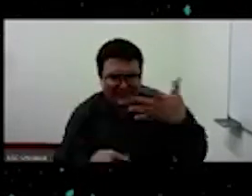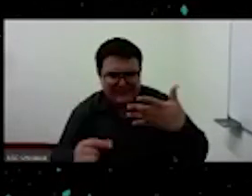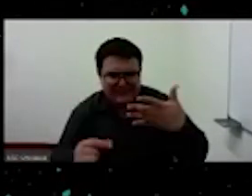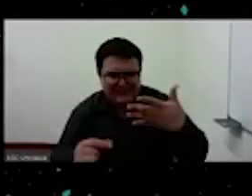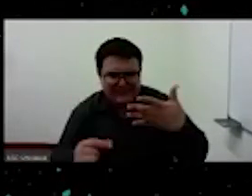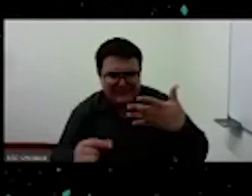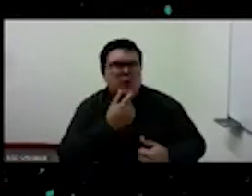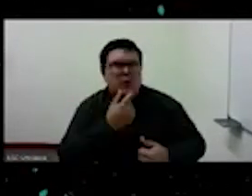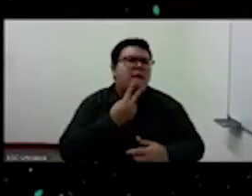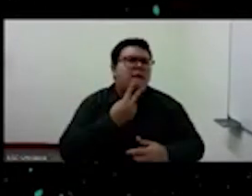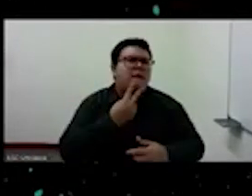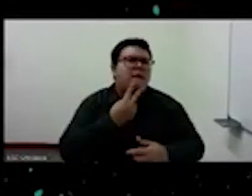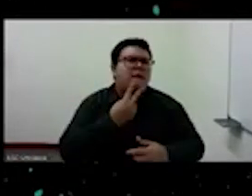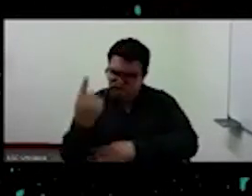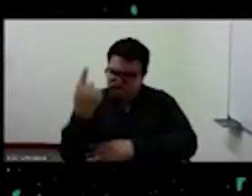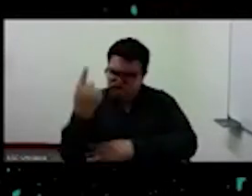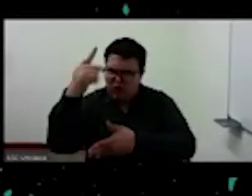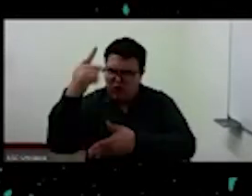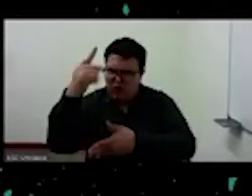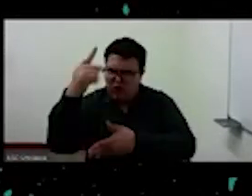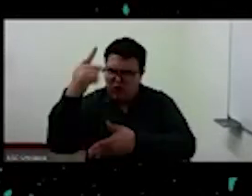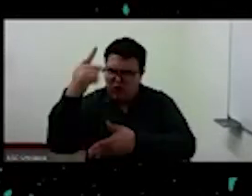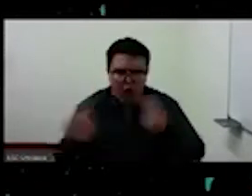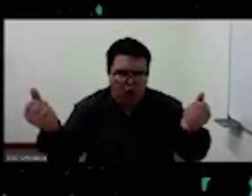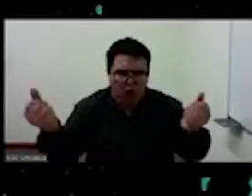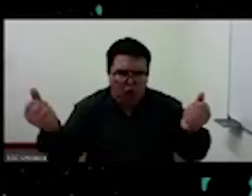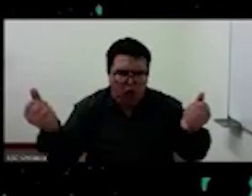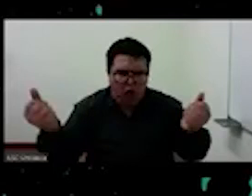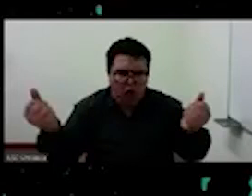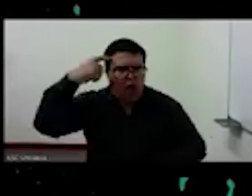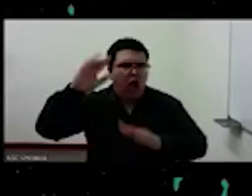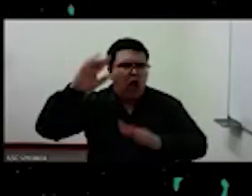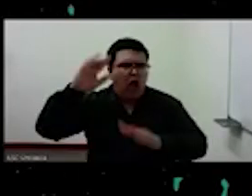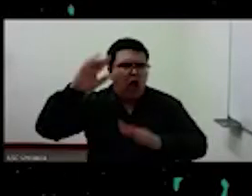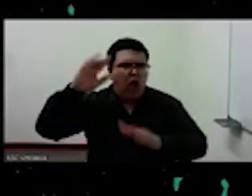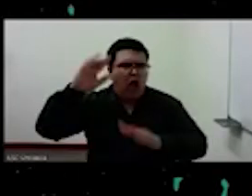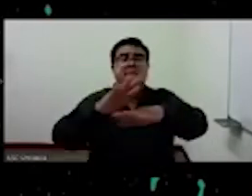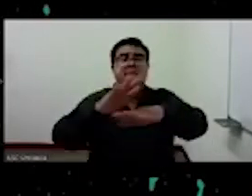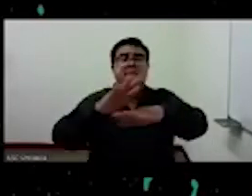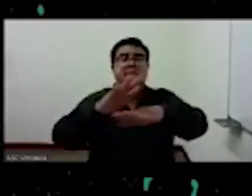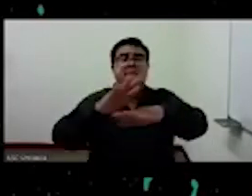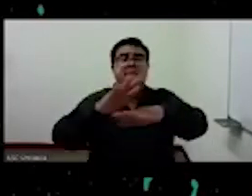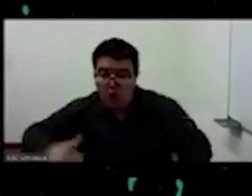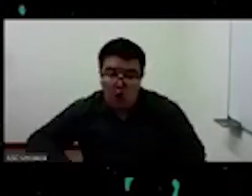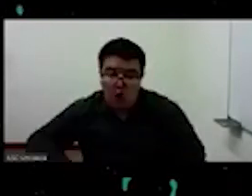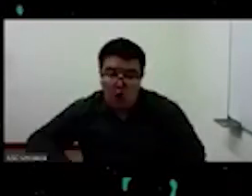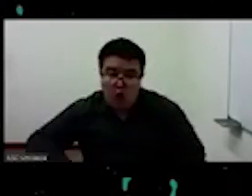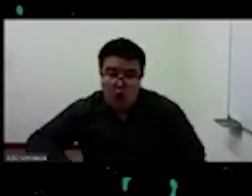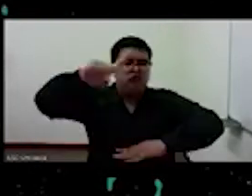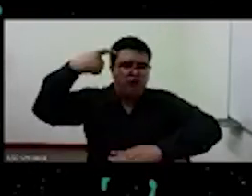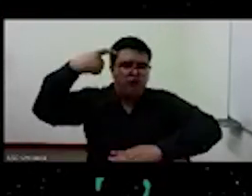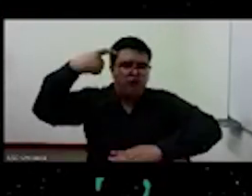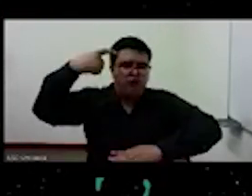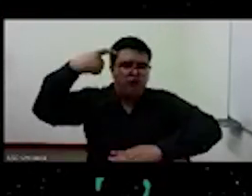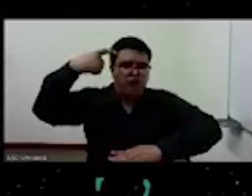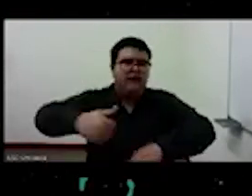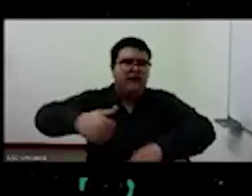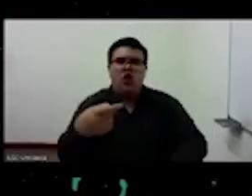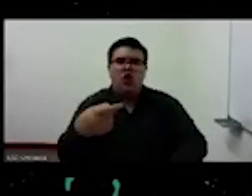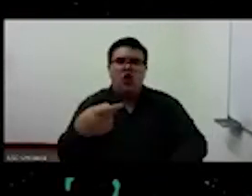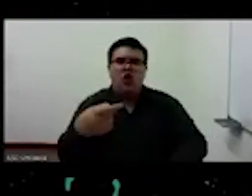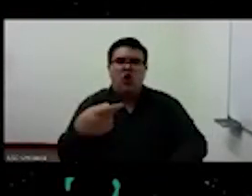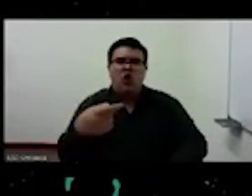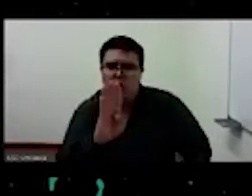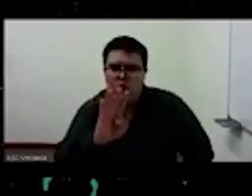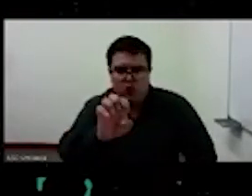no se habla tan de gobierno se habla de gobernancia governance la